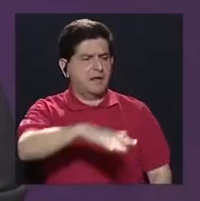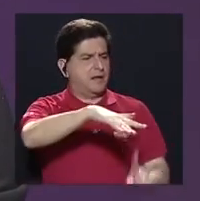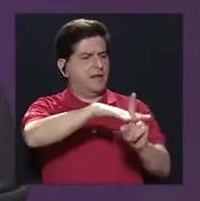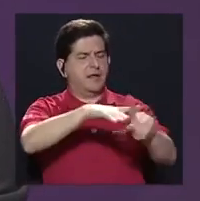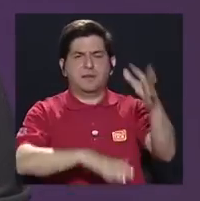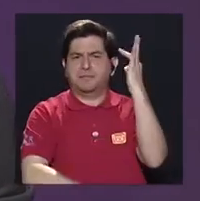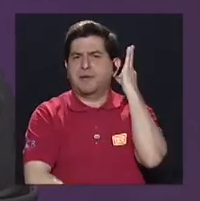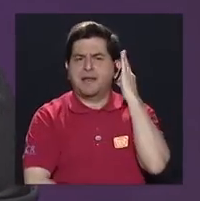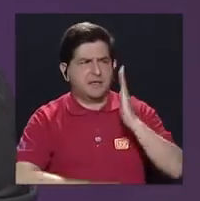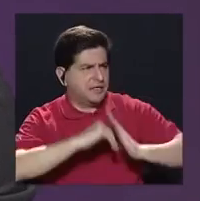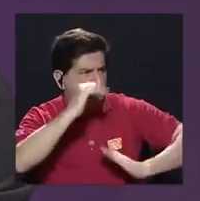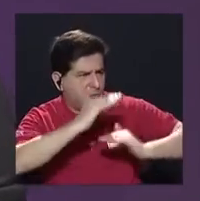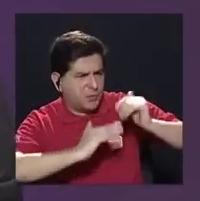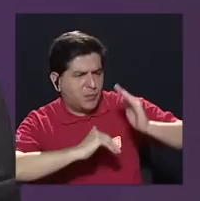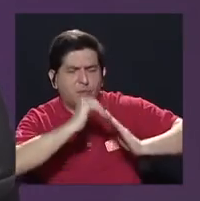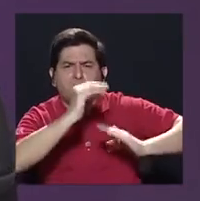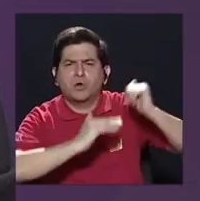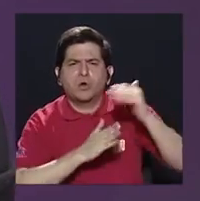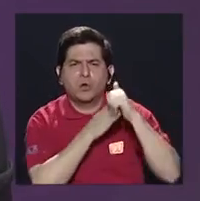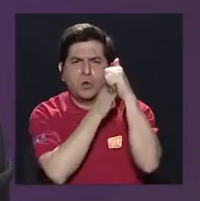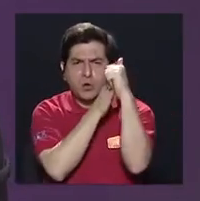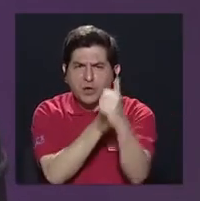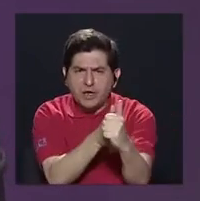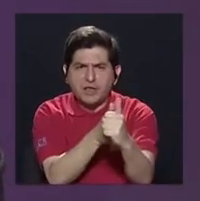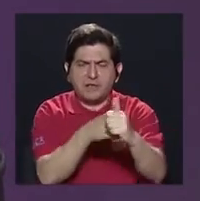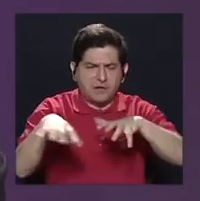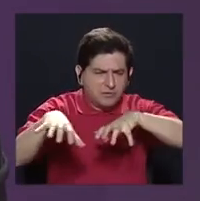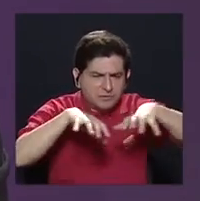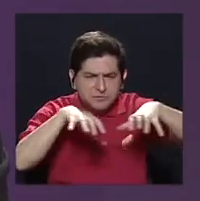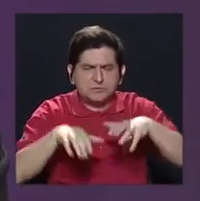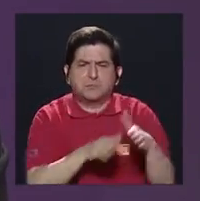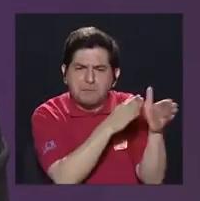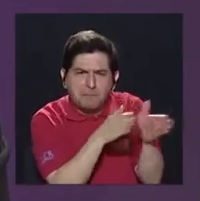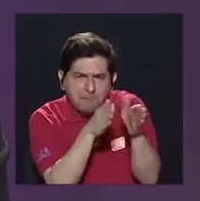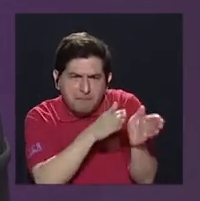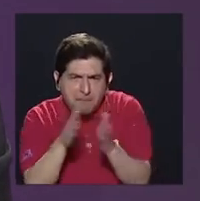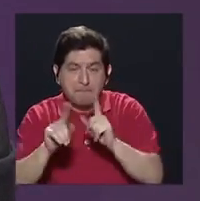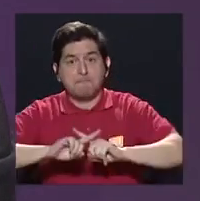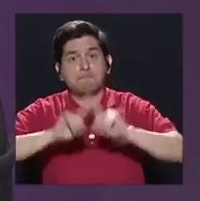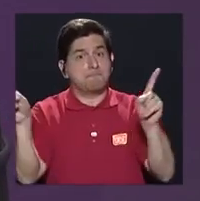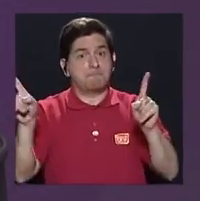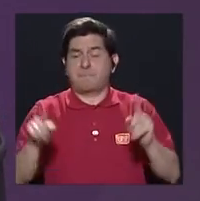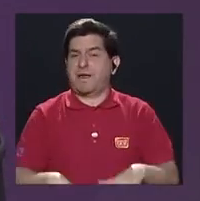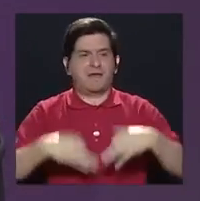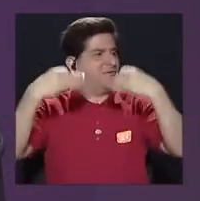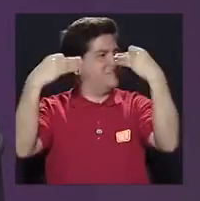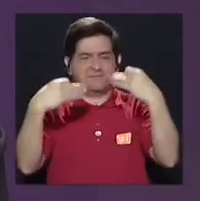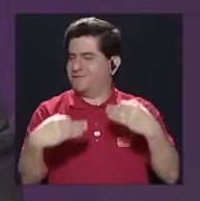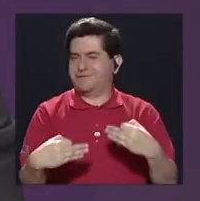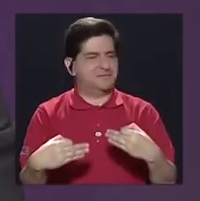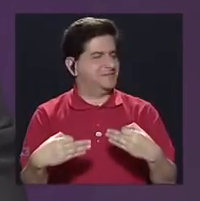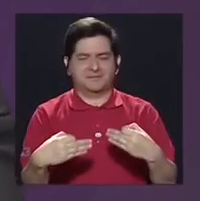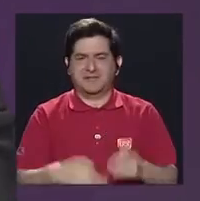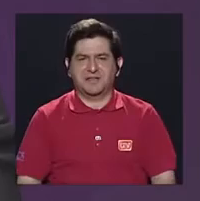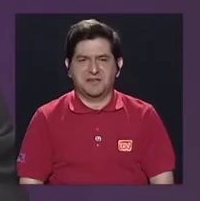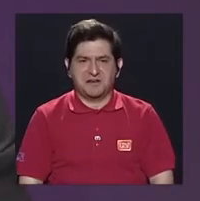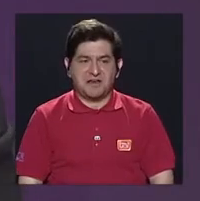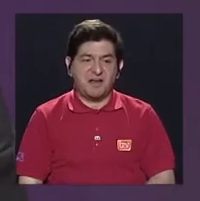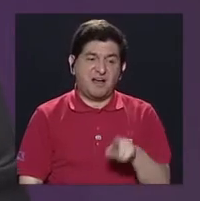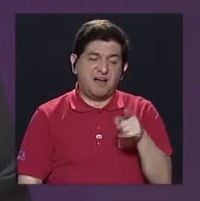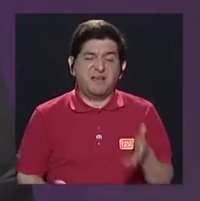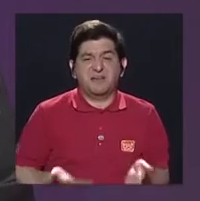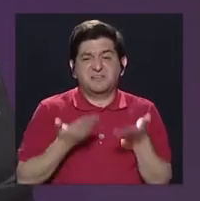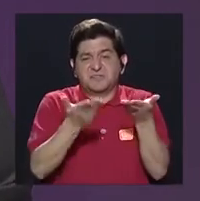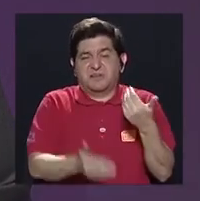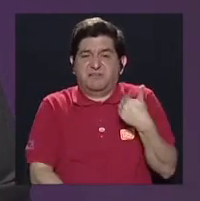mujeres construyendo, liderando, movilizando, organizando, pero no es la toma de decisiones. Se las dejamos a esos